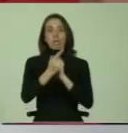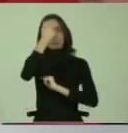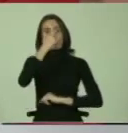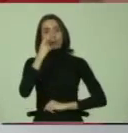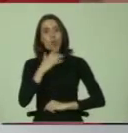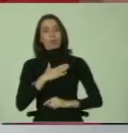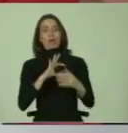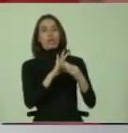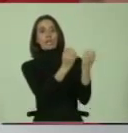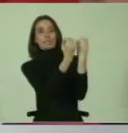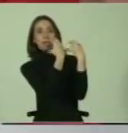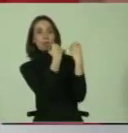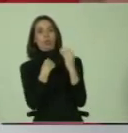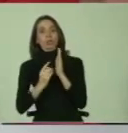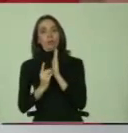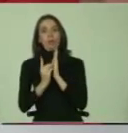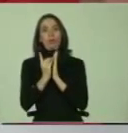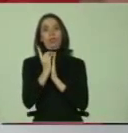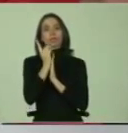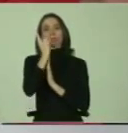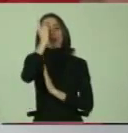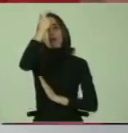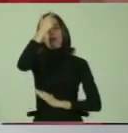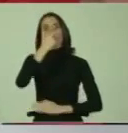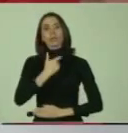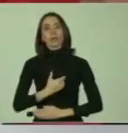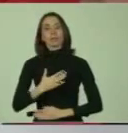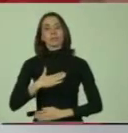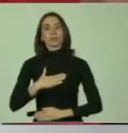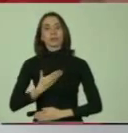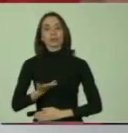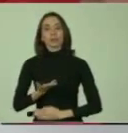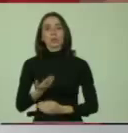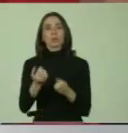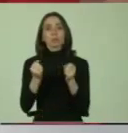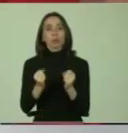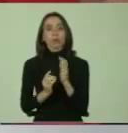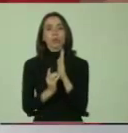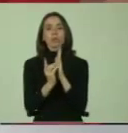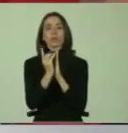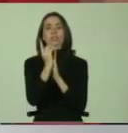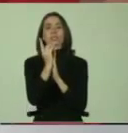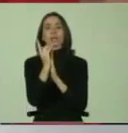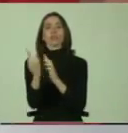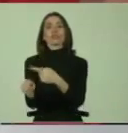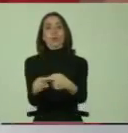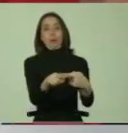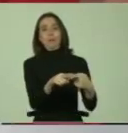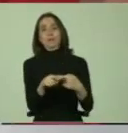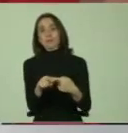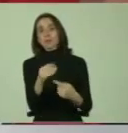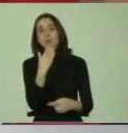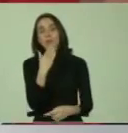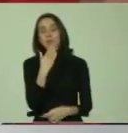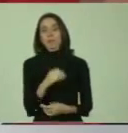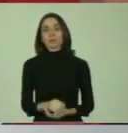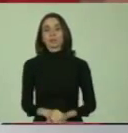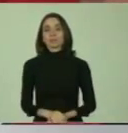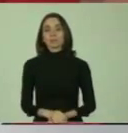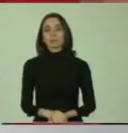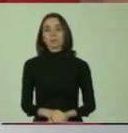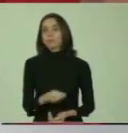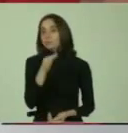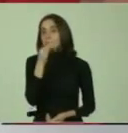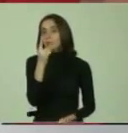a la educación nos desarrollamos como personas y también es posible el desarrollo de las sociedades. Pero quisiera